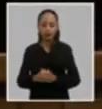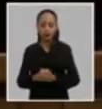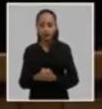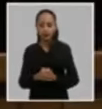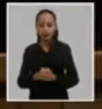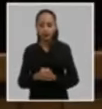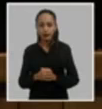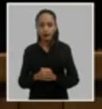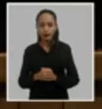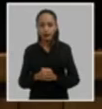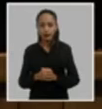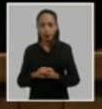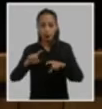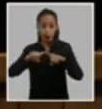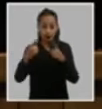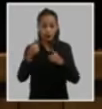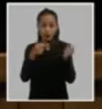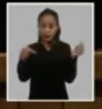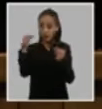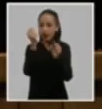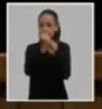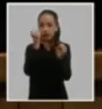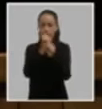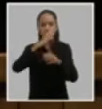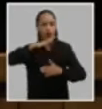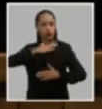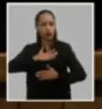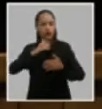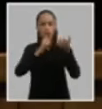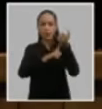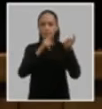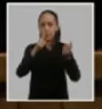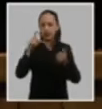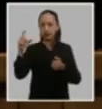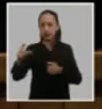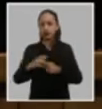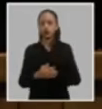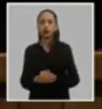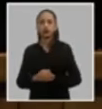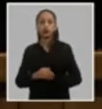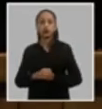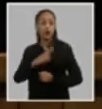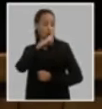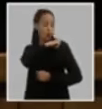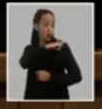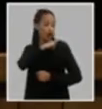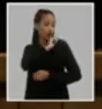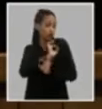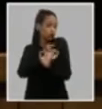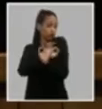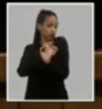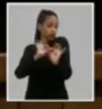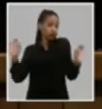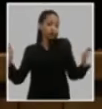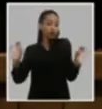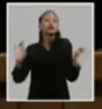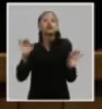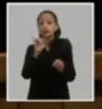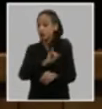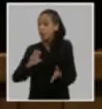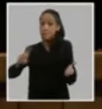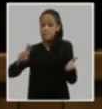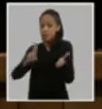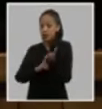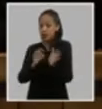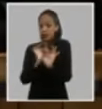responsabilidad de nuestro partido de la ejemplaridad de sus cuadros y militantes el